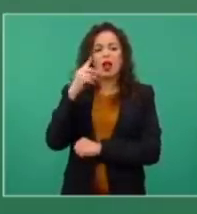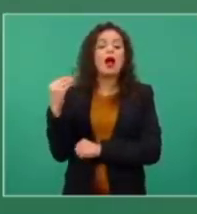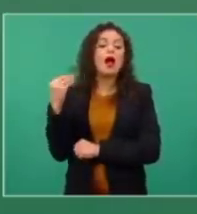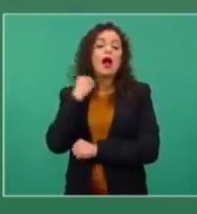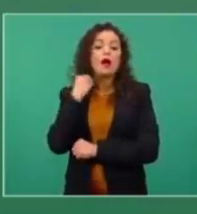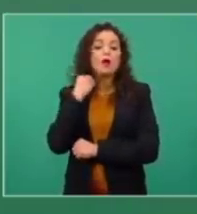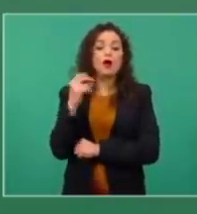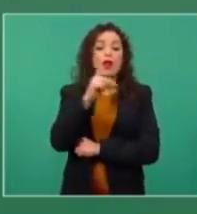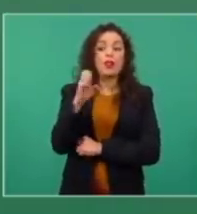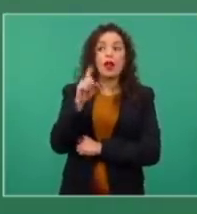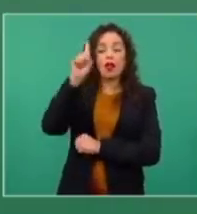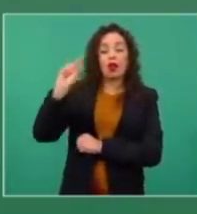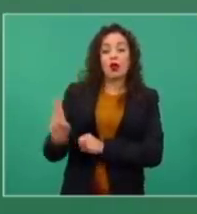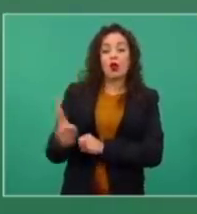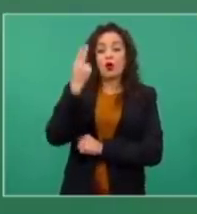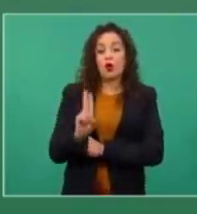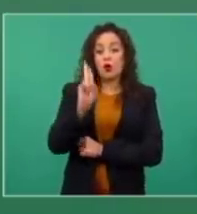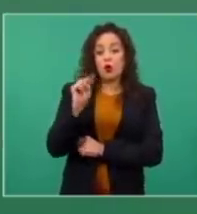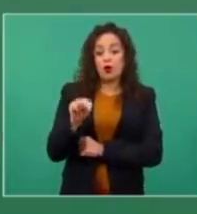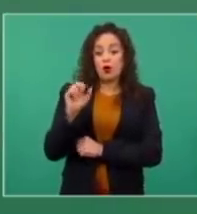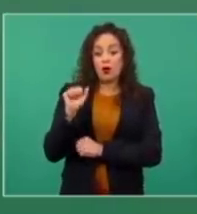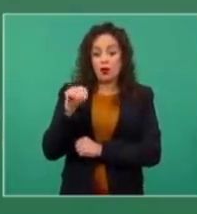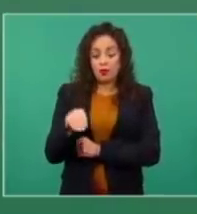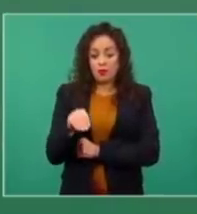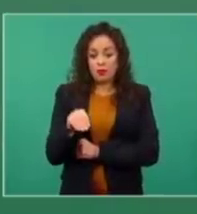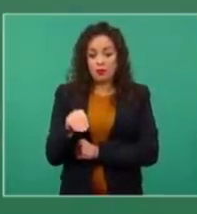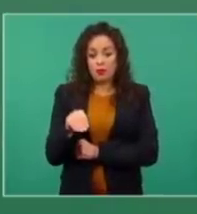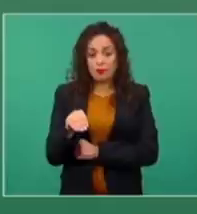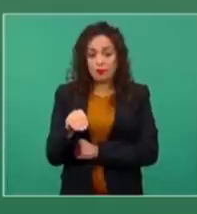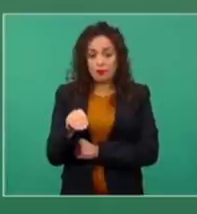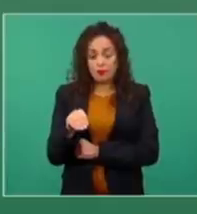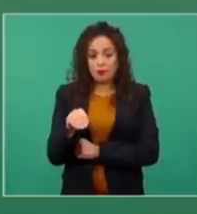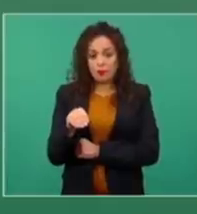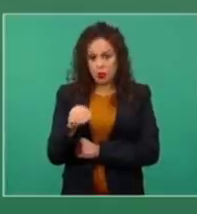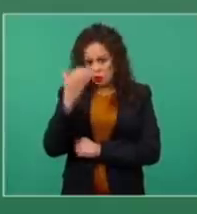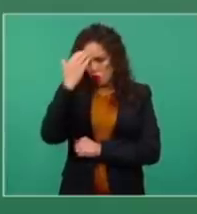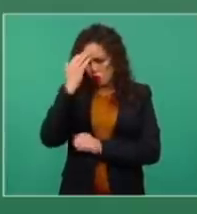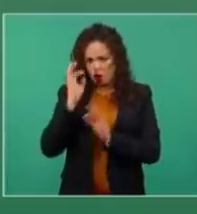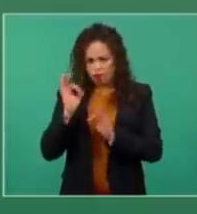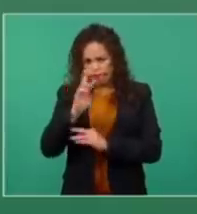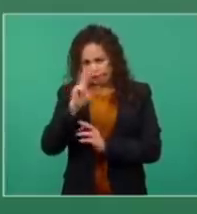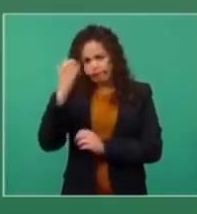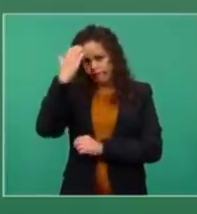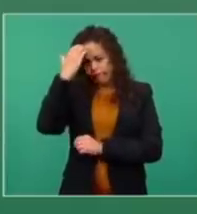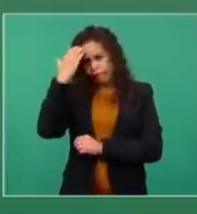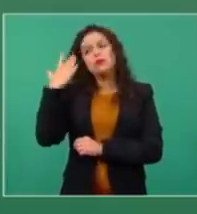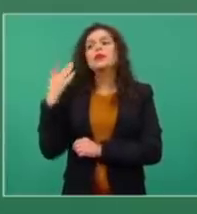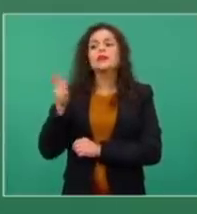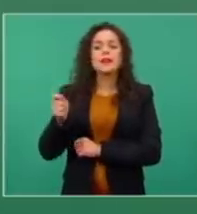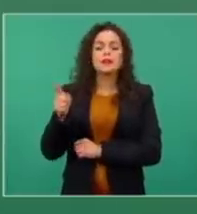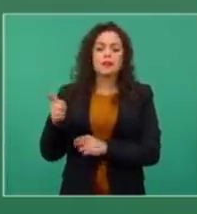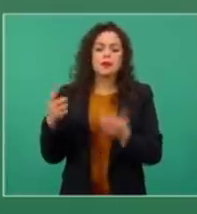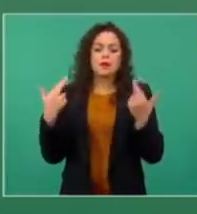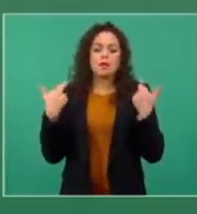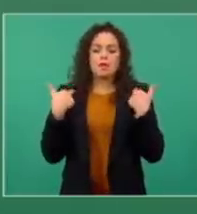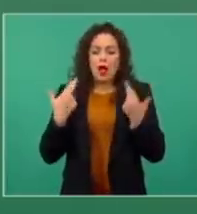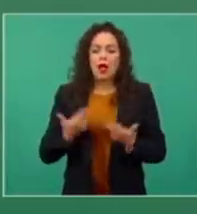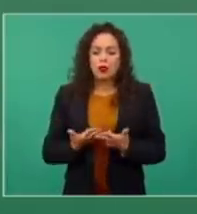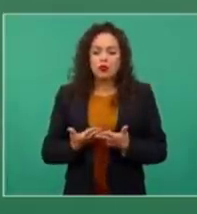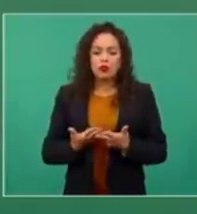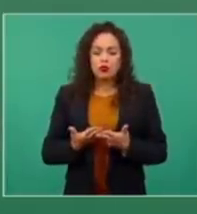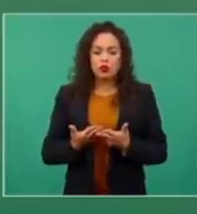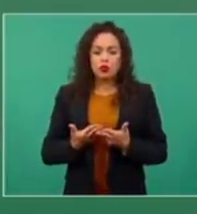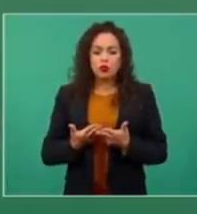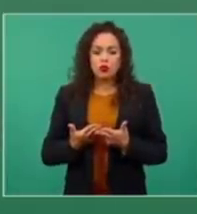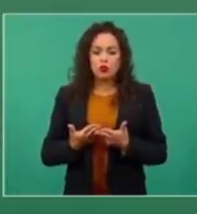UNAM, reconocidos por ser maestro y hombre